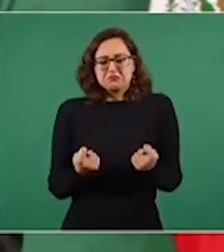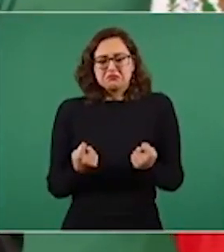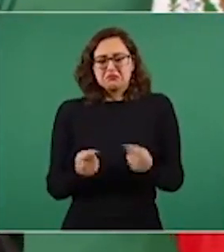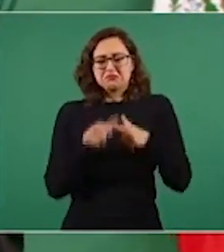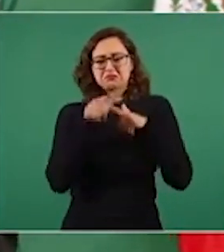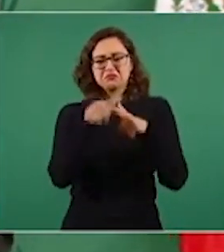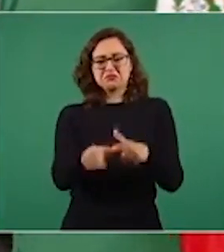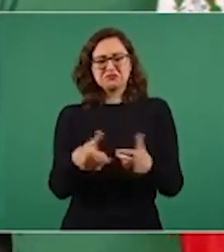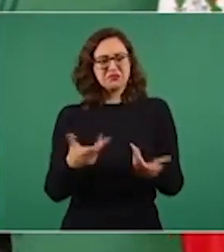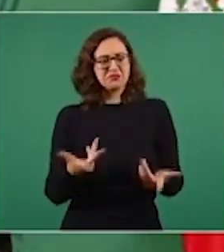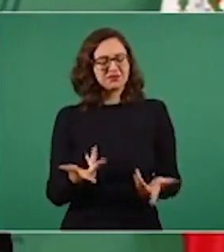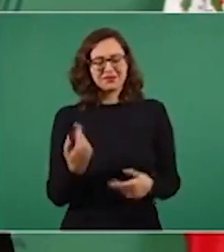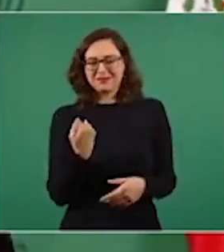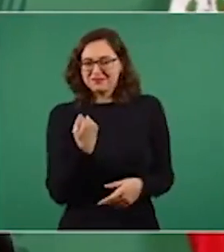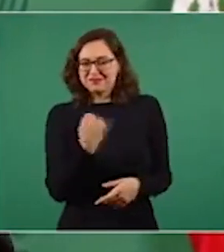estas